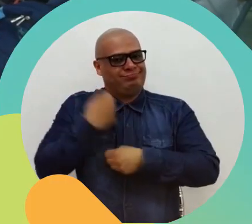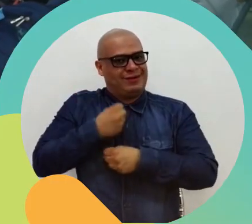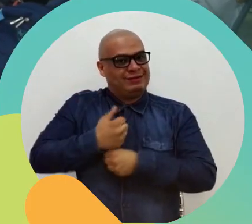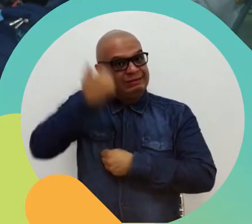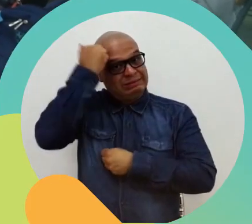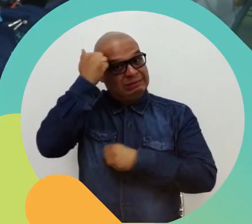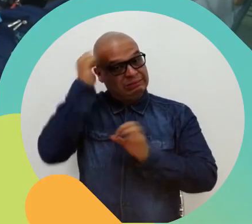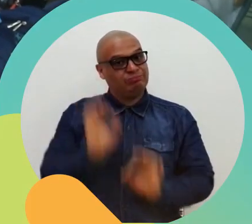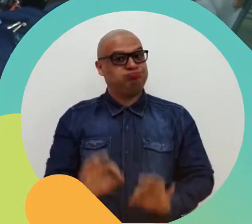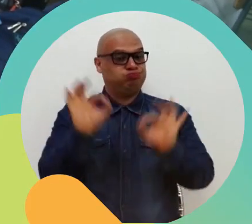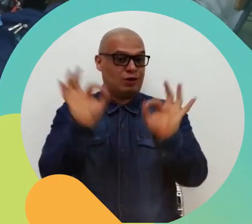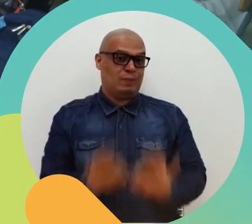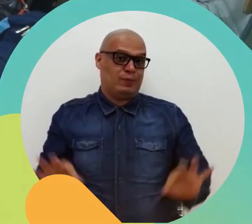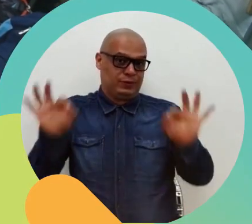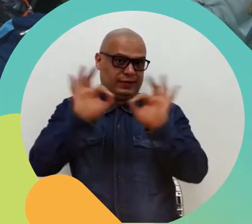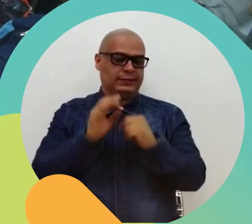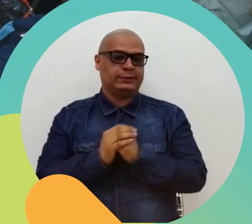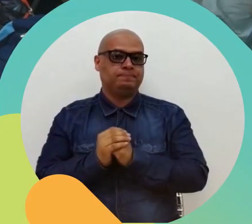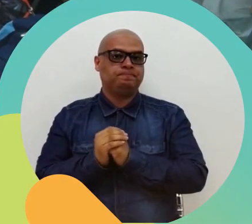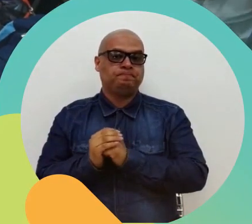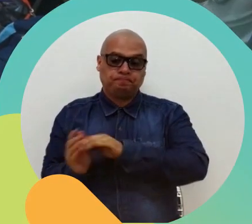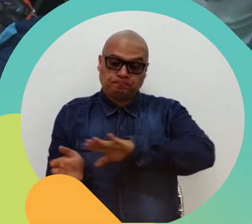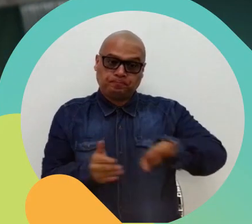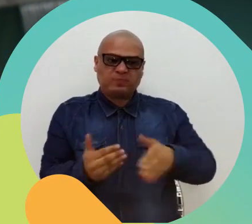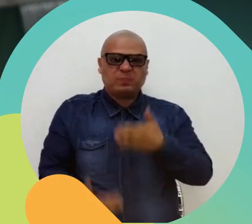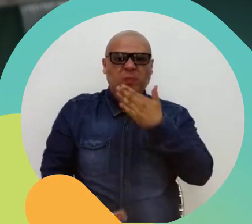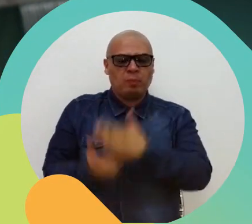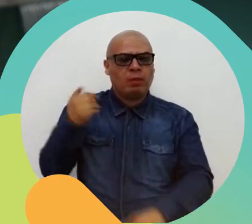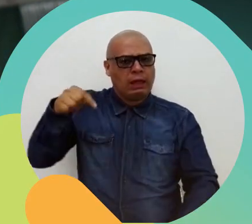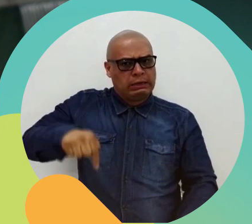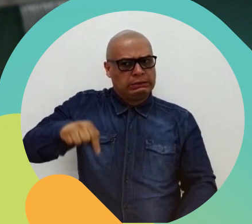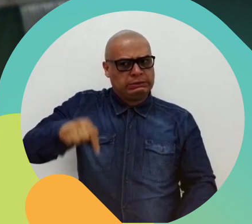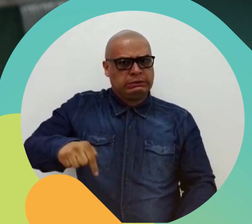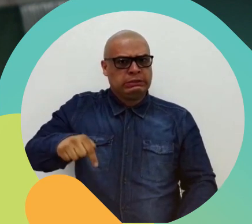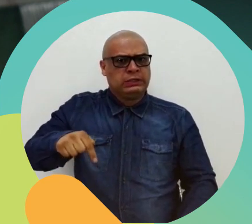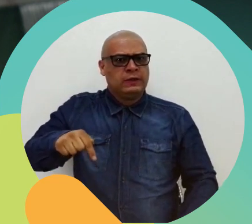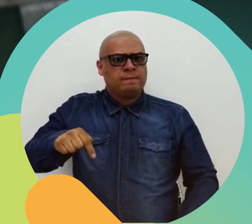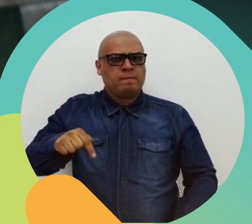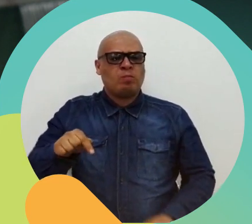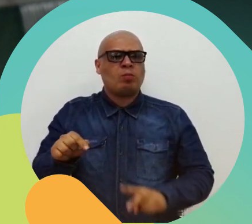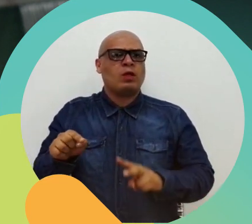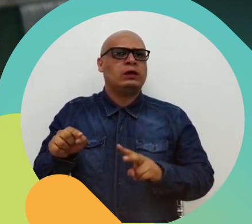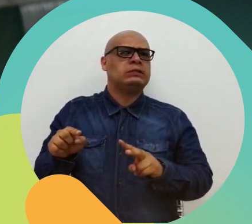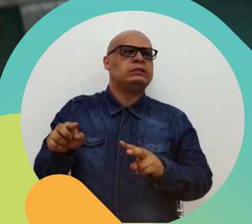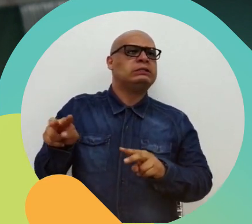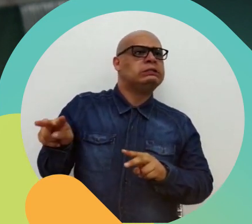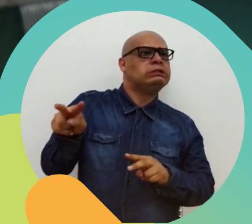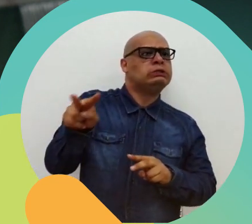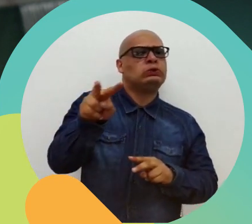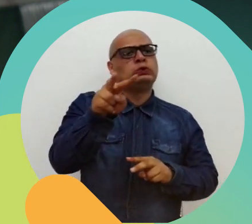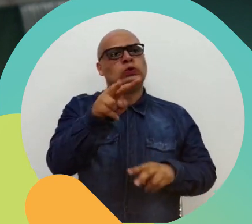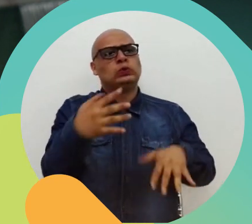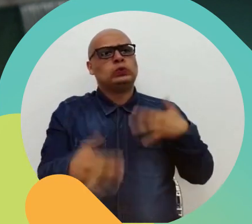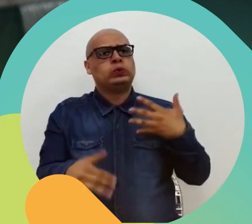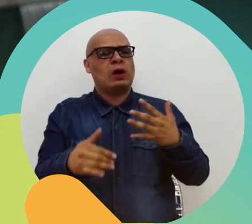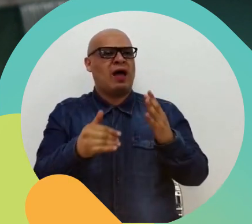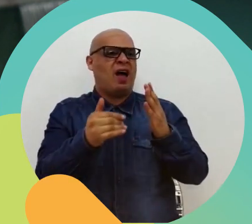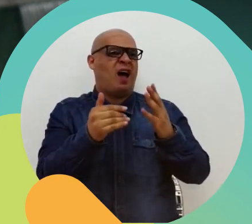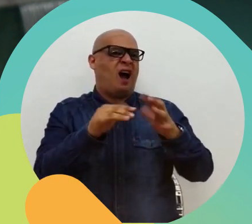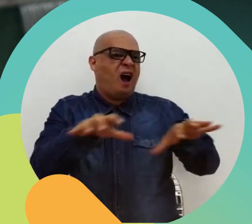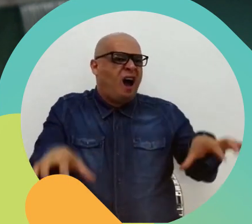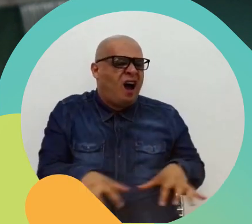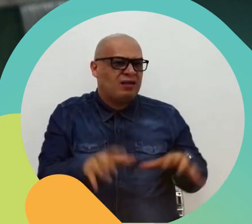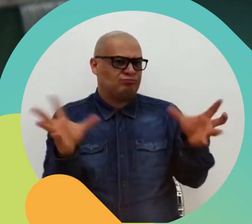pedagógica. Desde que iniciamos, se hizo inicialmente como evidencial cuál era la cultura y las prácticas